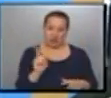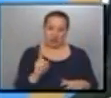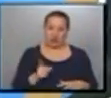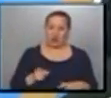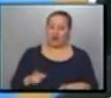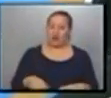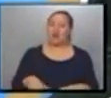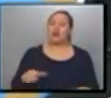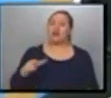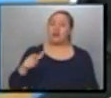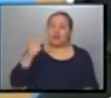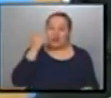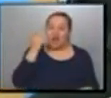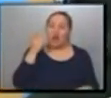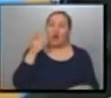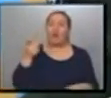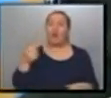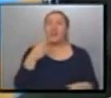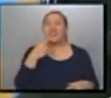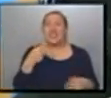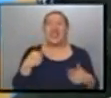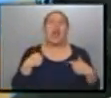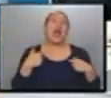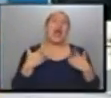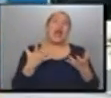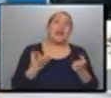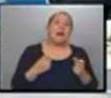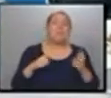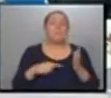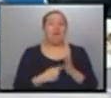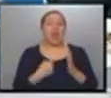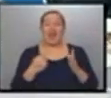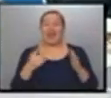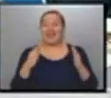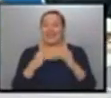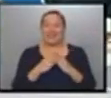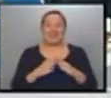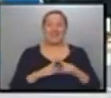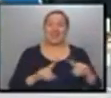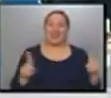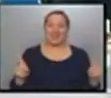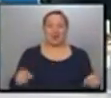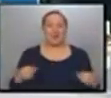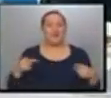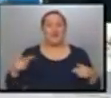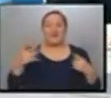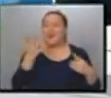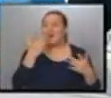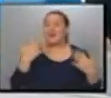ya va en dos o tres ítems que vos decís. Yo puedo ahorrar cualquier cosa menos... Puede ser, puede ser, puede ser.